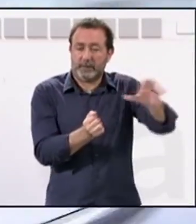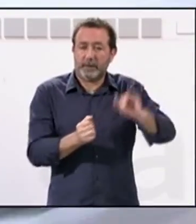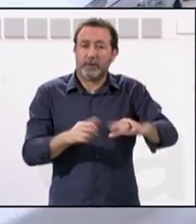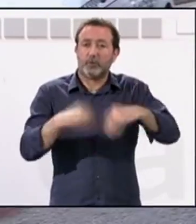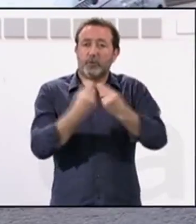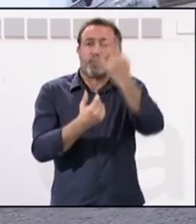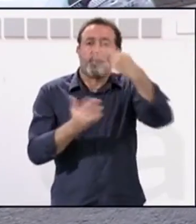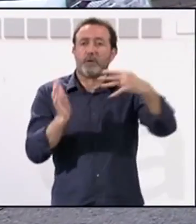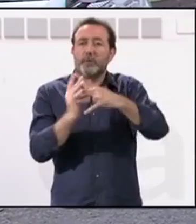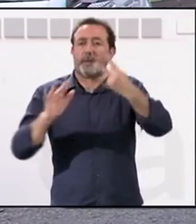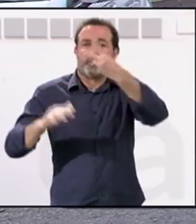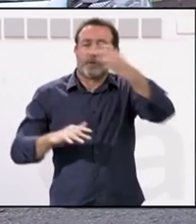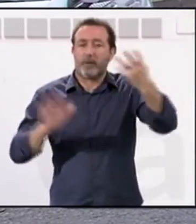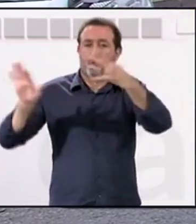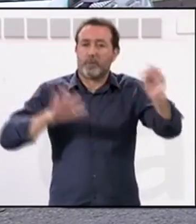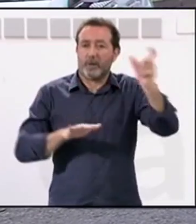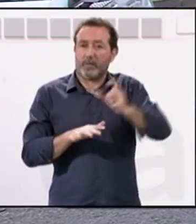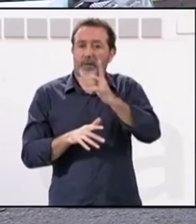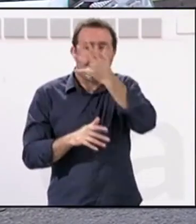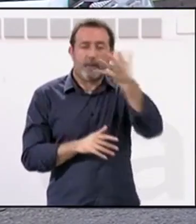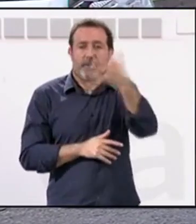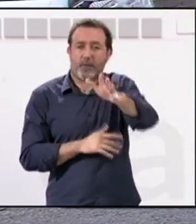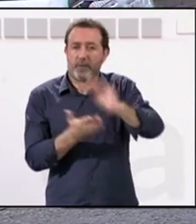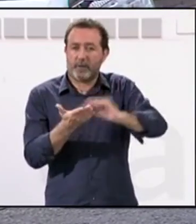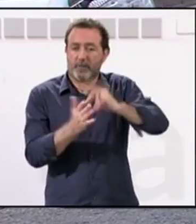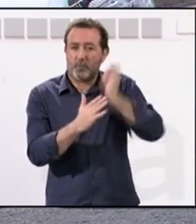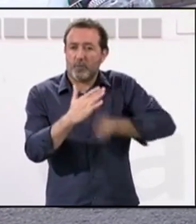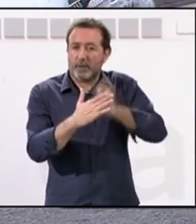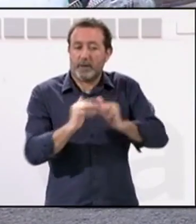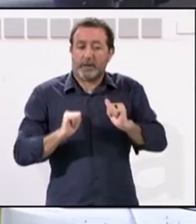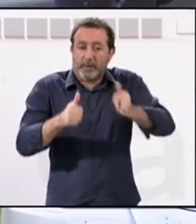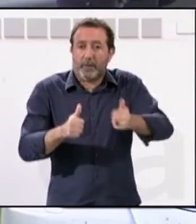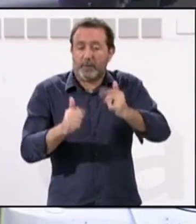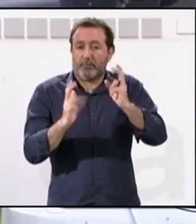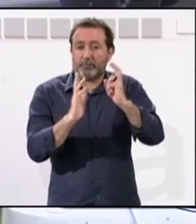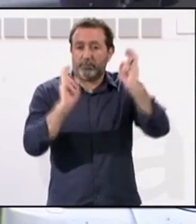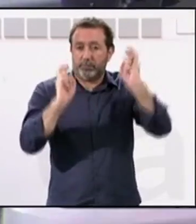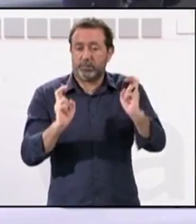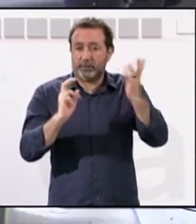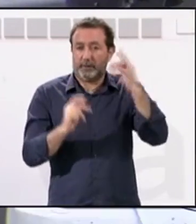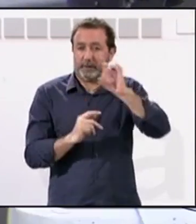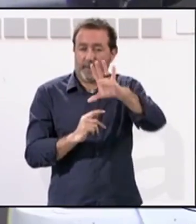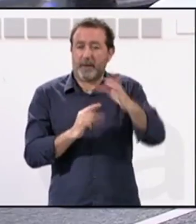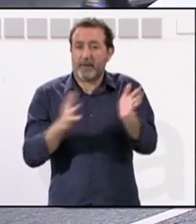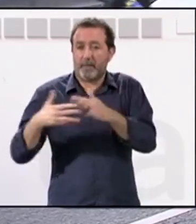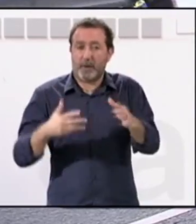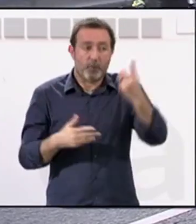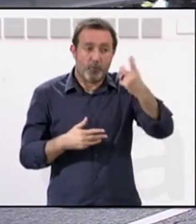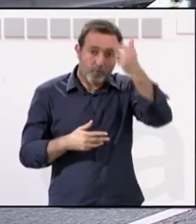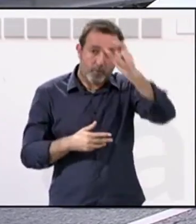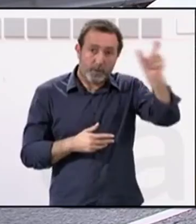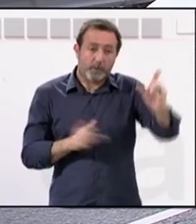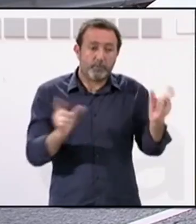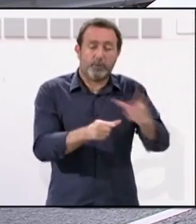a 4.290 las personas denunciadas desde que se iniciara el confinamiento. Uno de ellos por robo en un